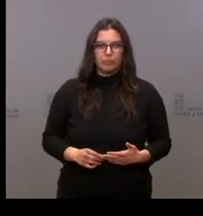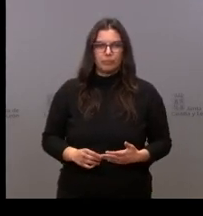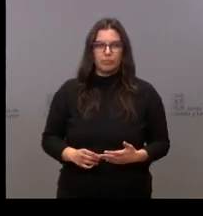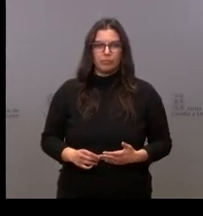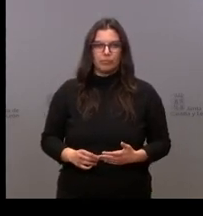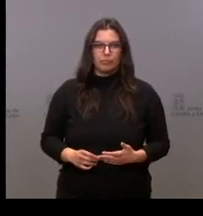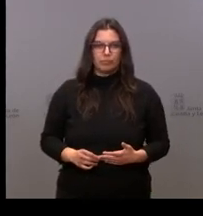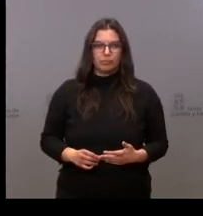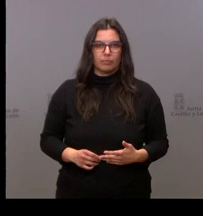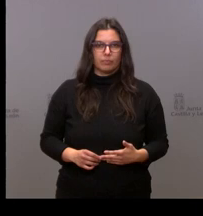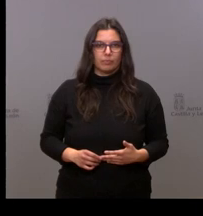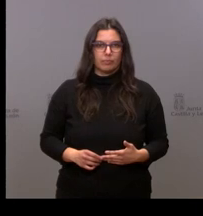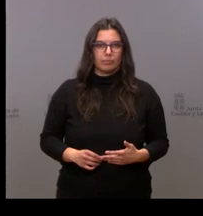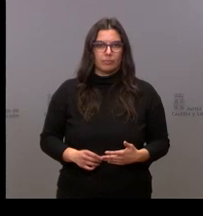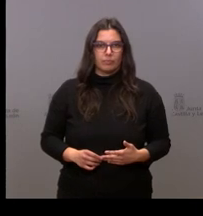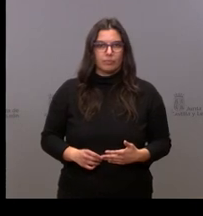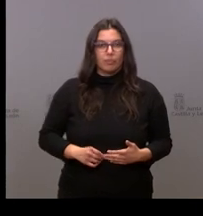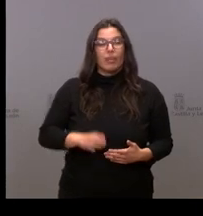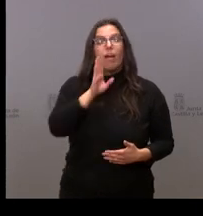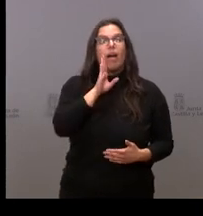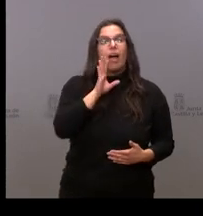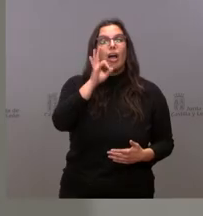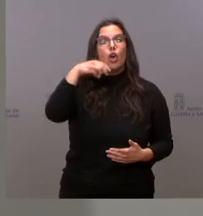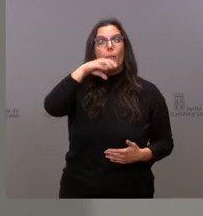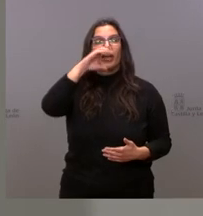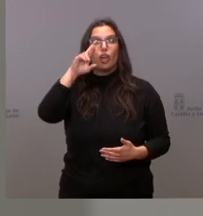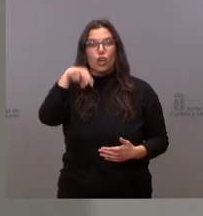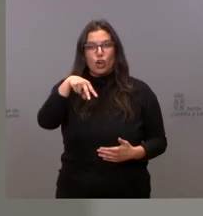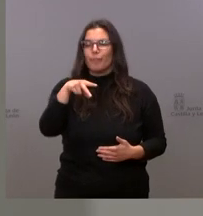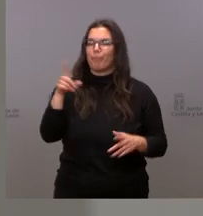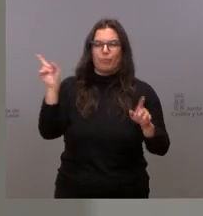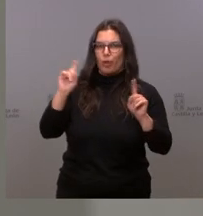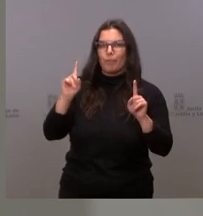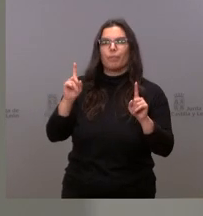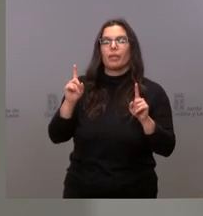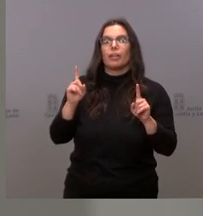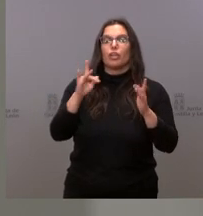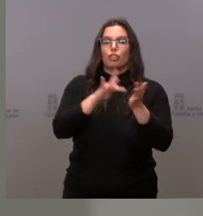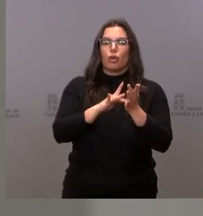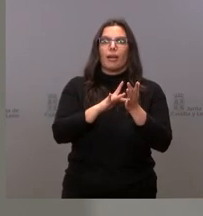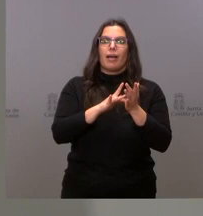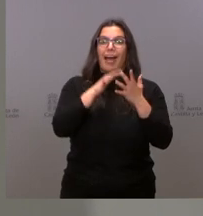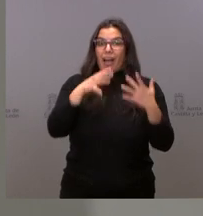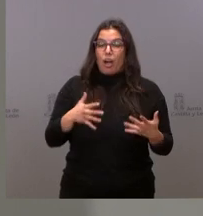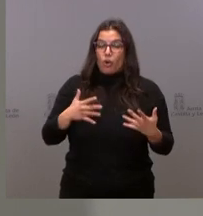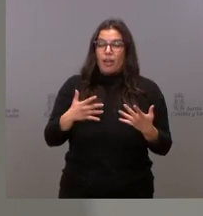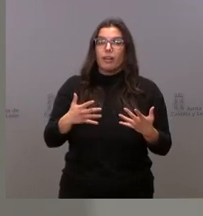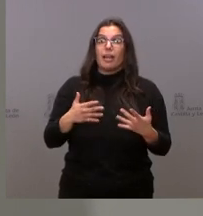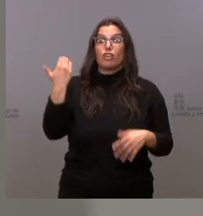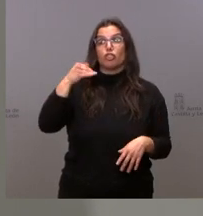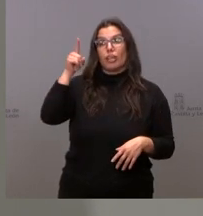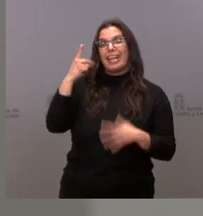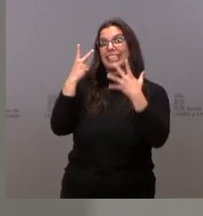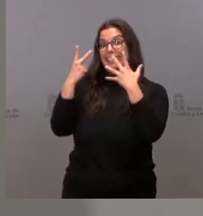No, son lo que les hemos dicho antes. Hay siete casos ahora mismo en Soria,